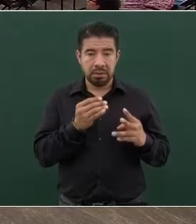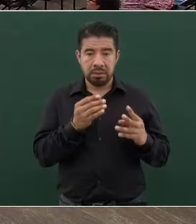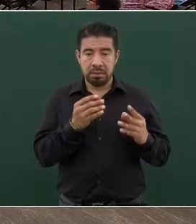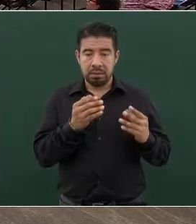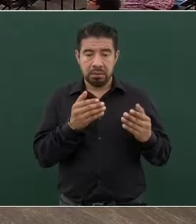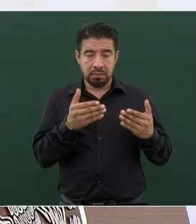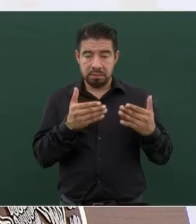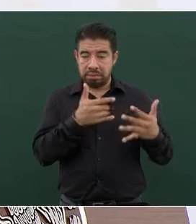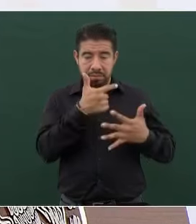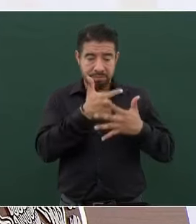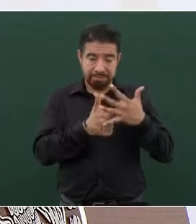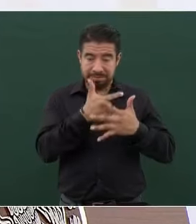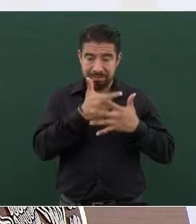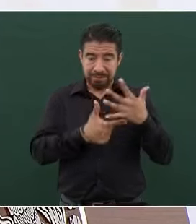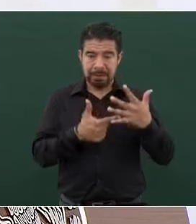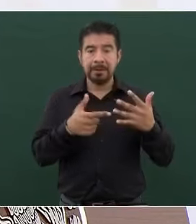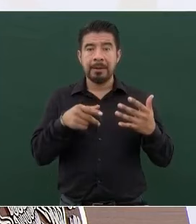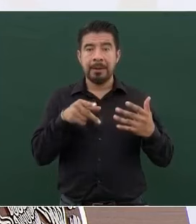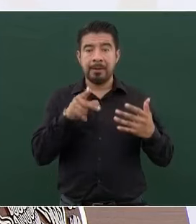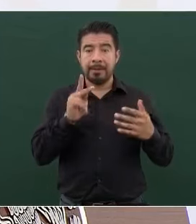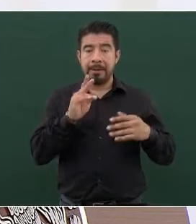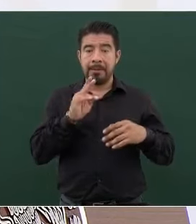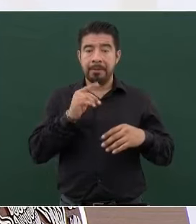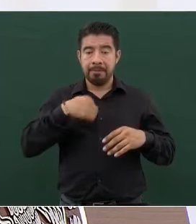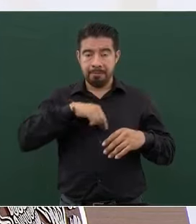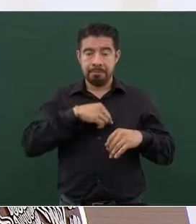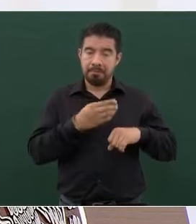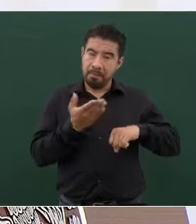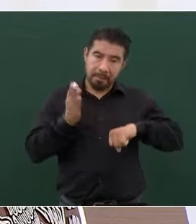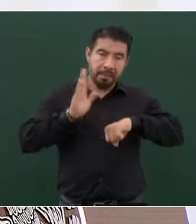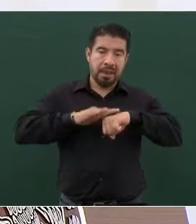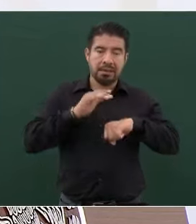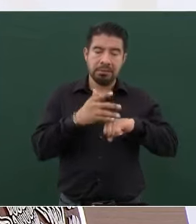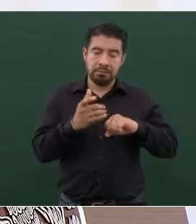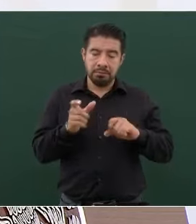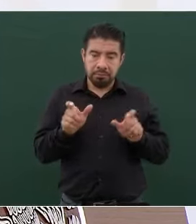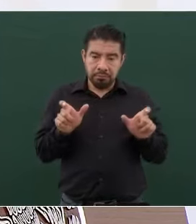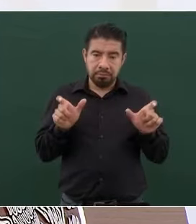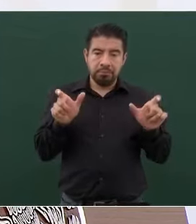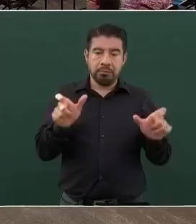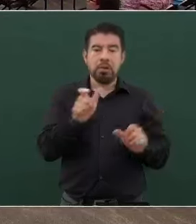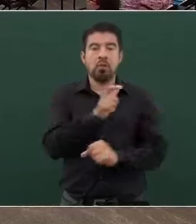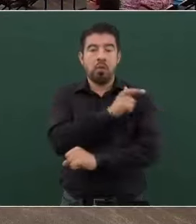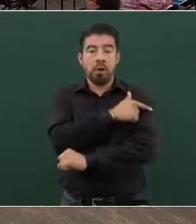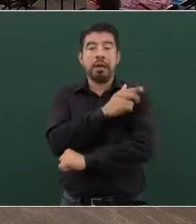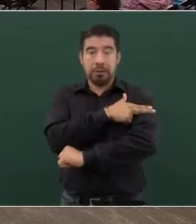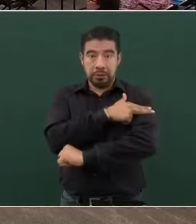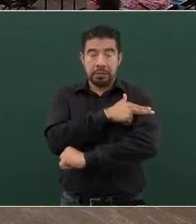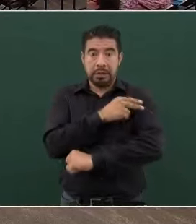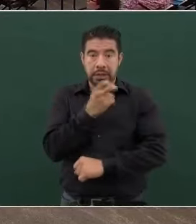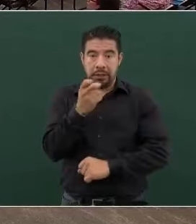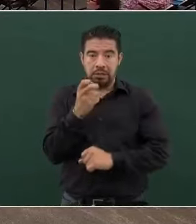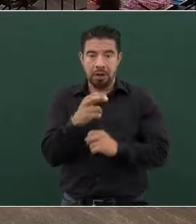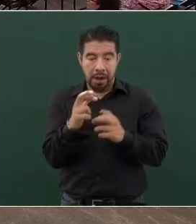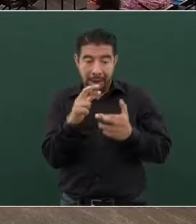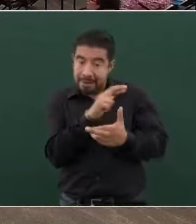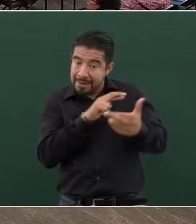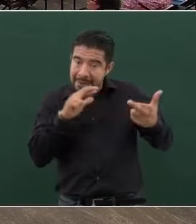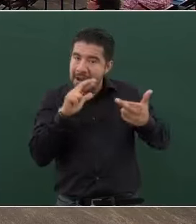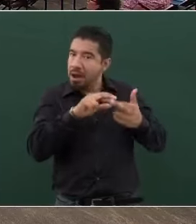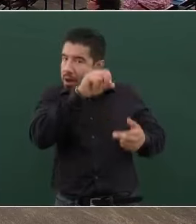a tener más elementos de la Guardia, pero es en esa región